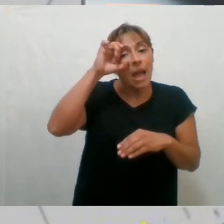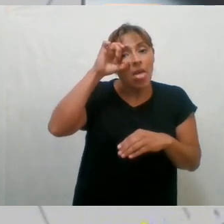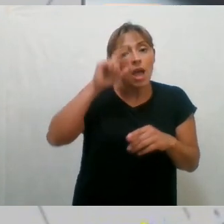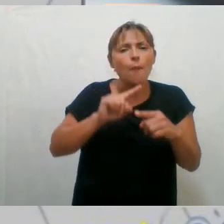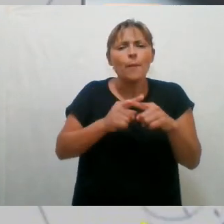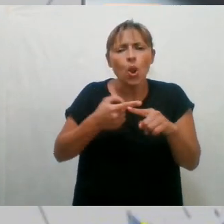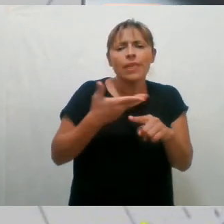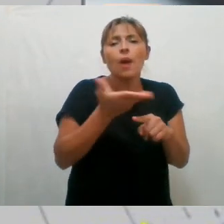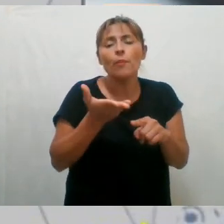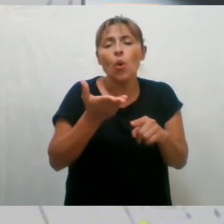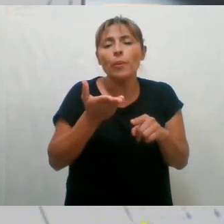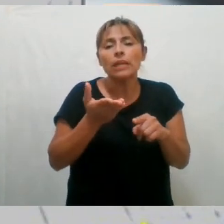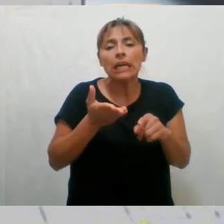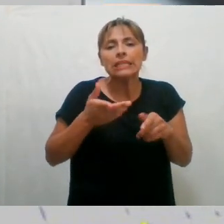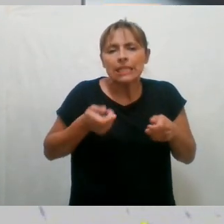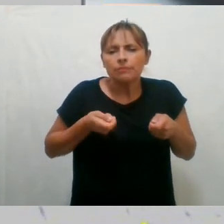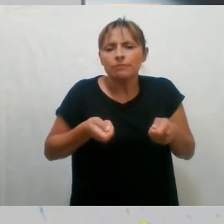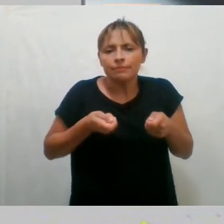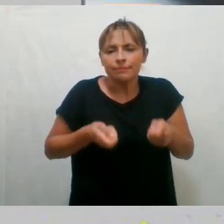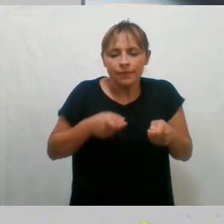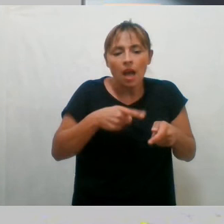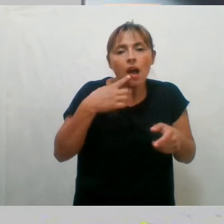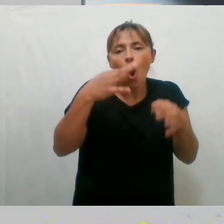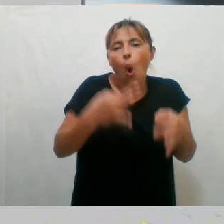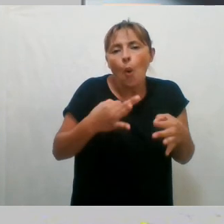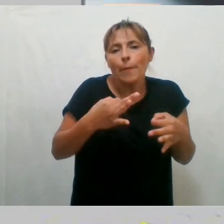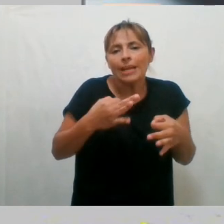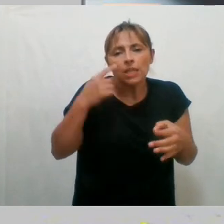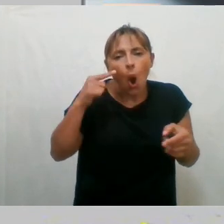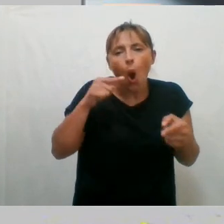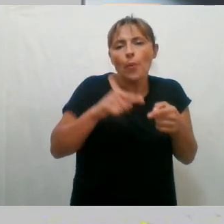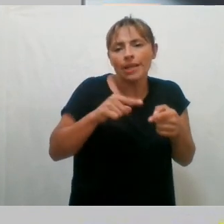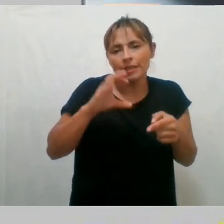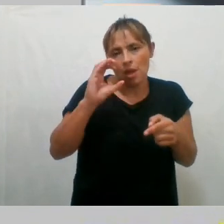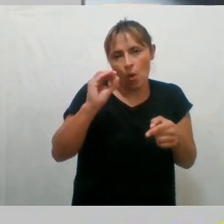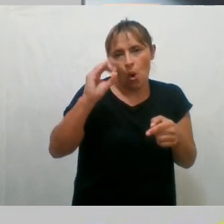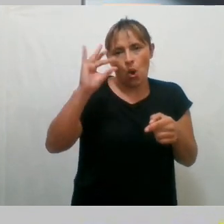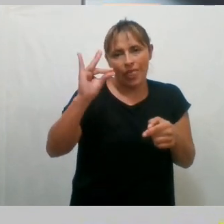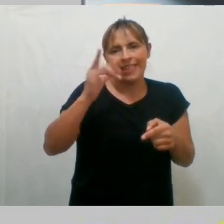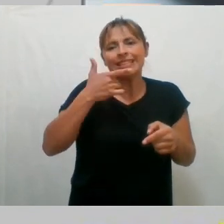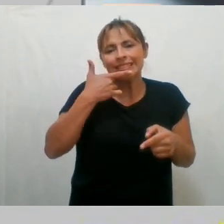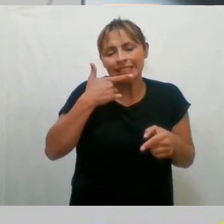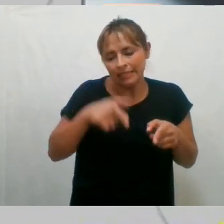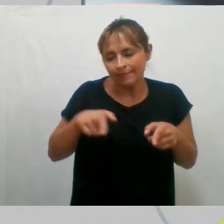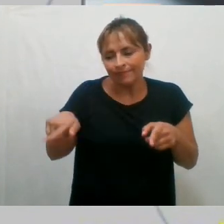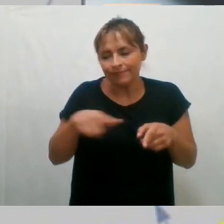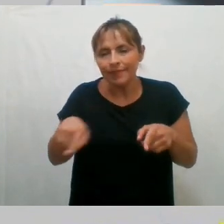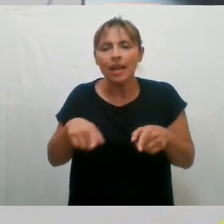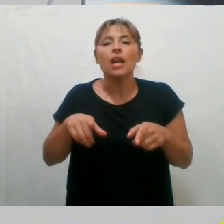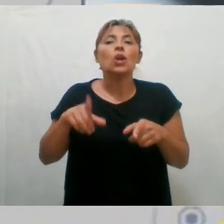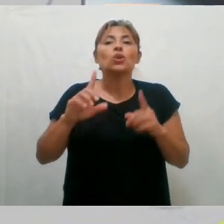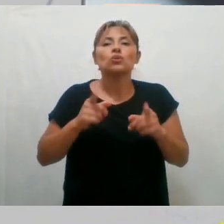tienden al cumplimiento de uno u otro de esos ODS. Así que, bueno, vamos en buen camino intentando